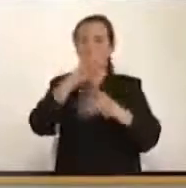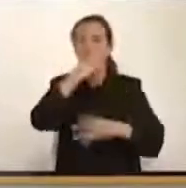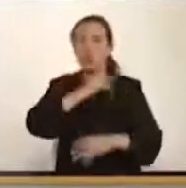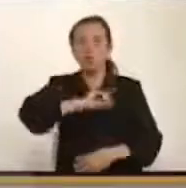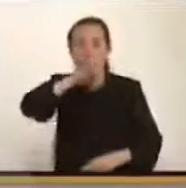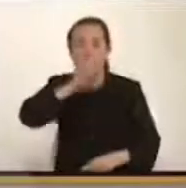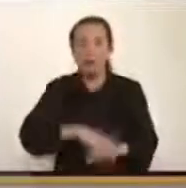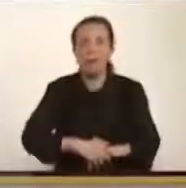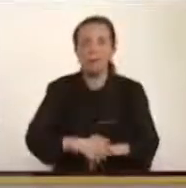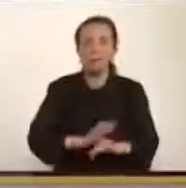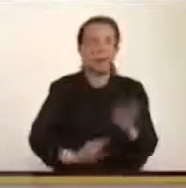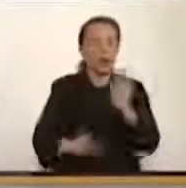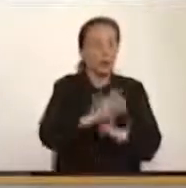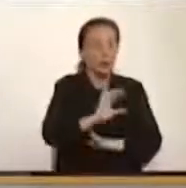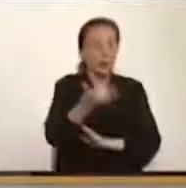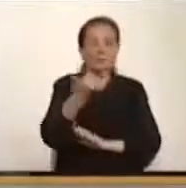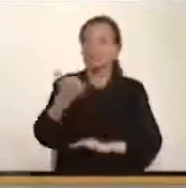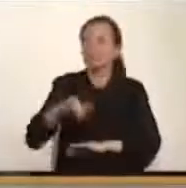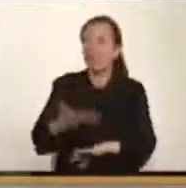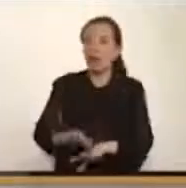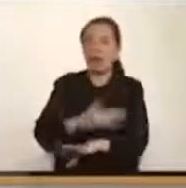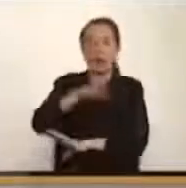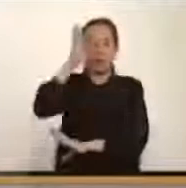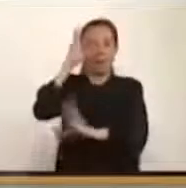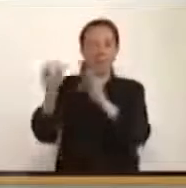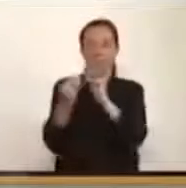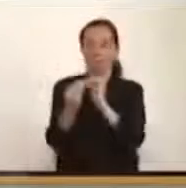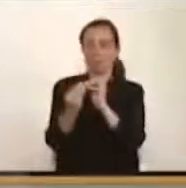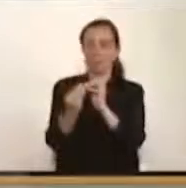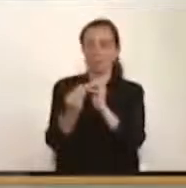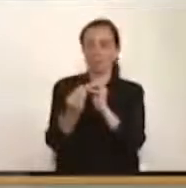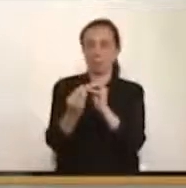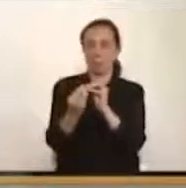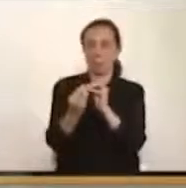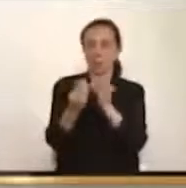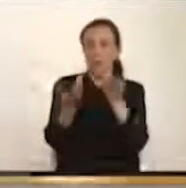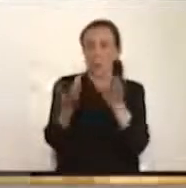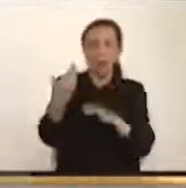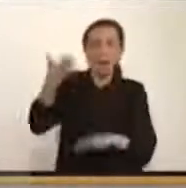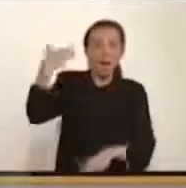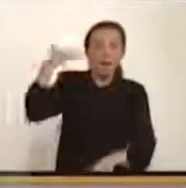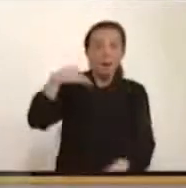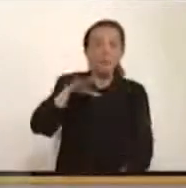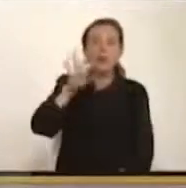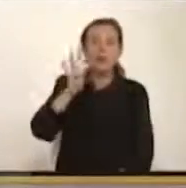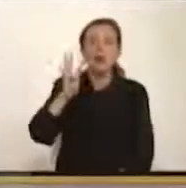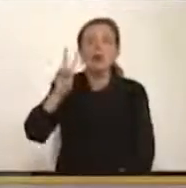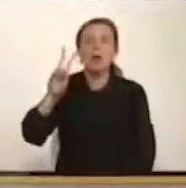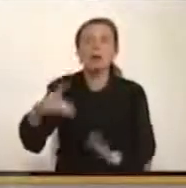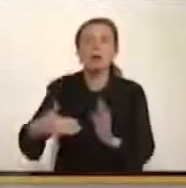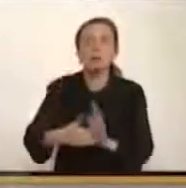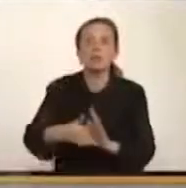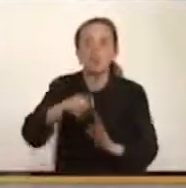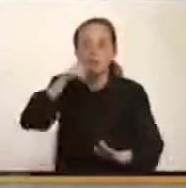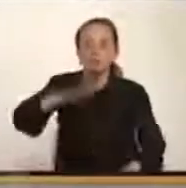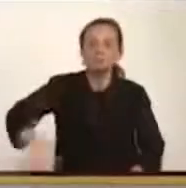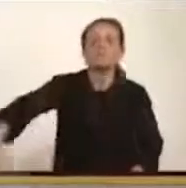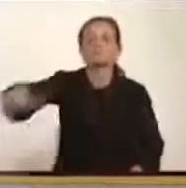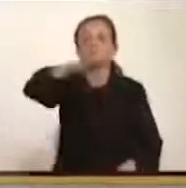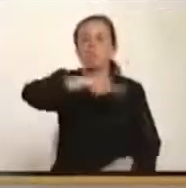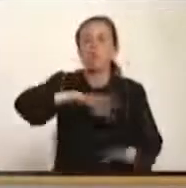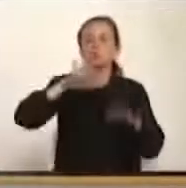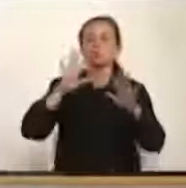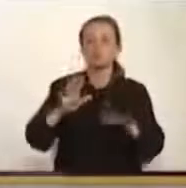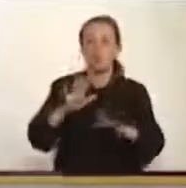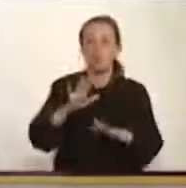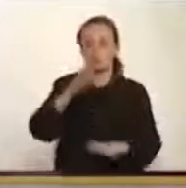política. Lo factual es que en ese momento el país tenía 42 mil hectáreas de coca y ese